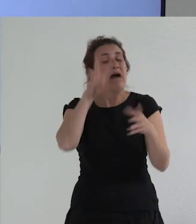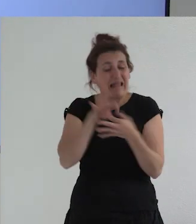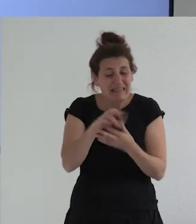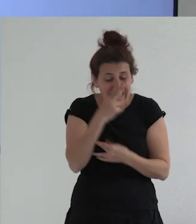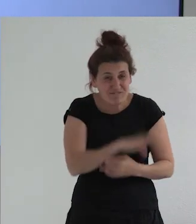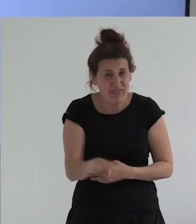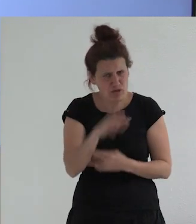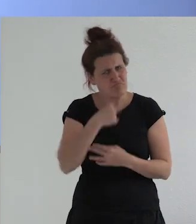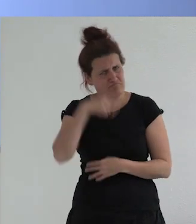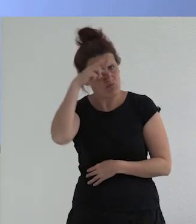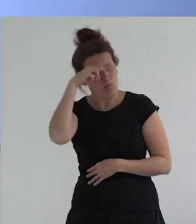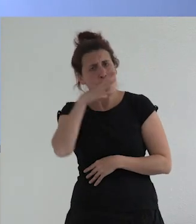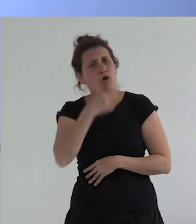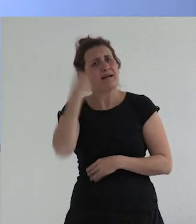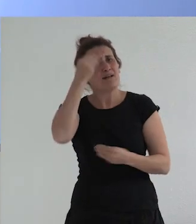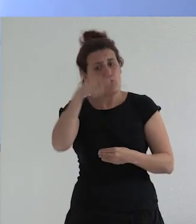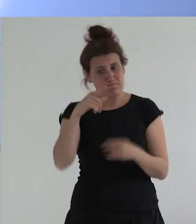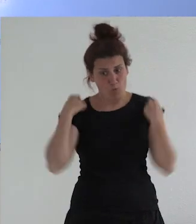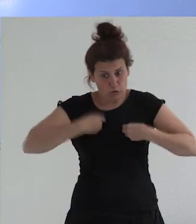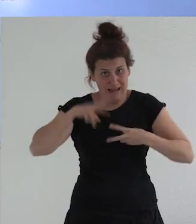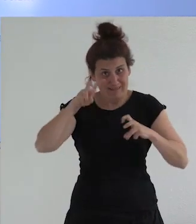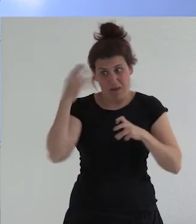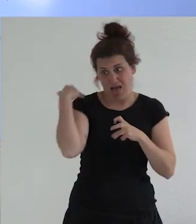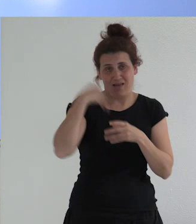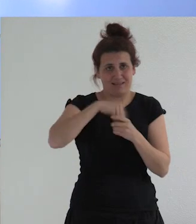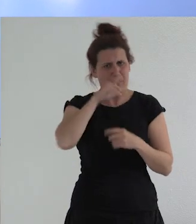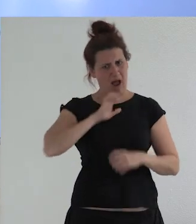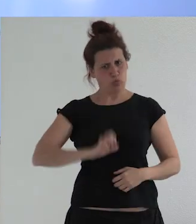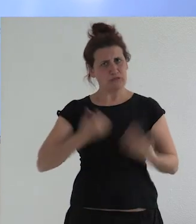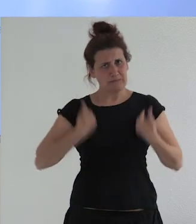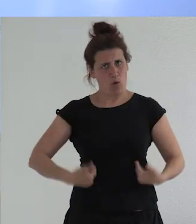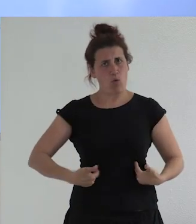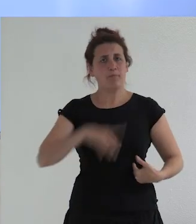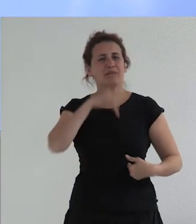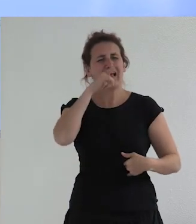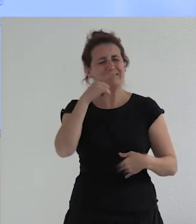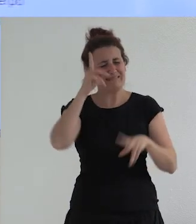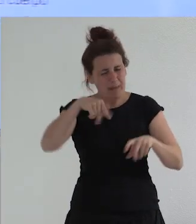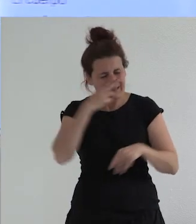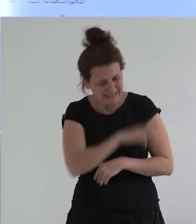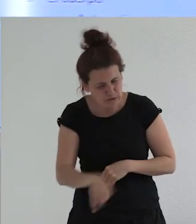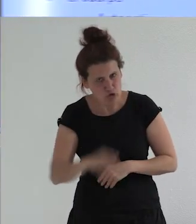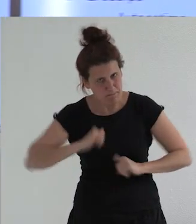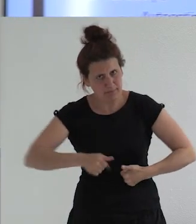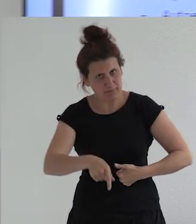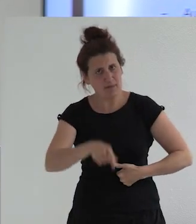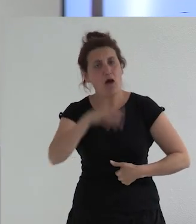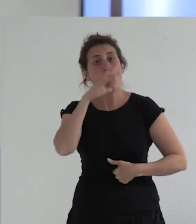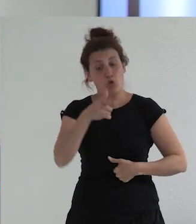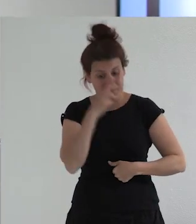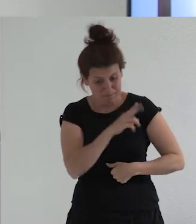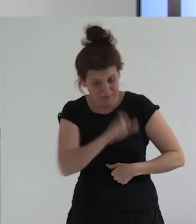me preocupa porque creo que hay una parte de esta mochila que tiene que ver con la autoestima corporal que se coloca también en la infancia cuando estas personas